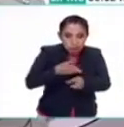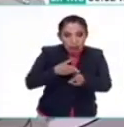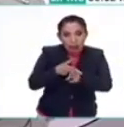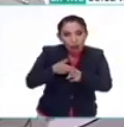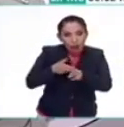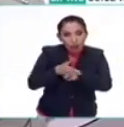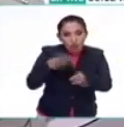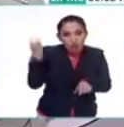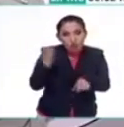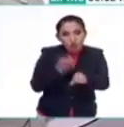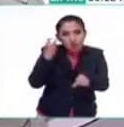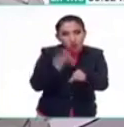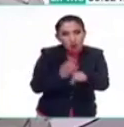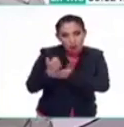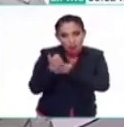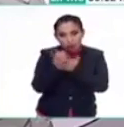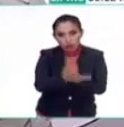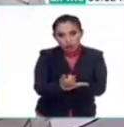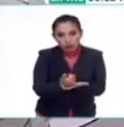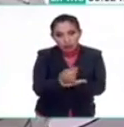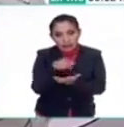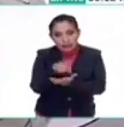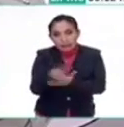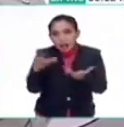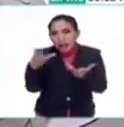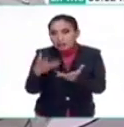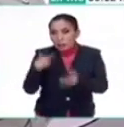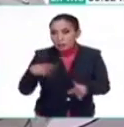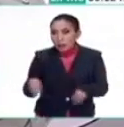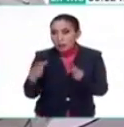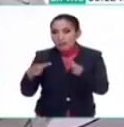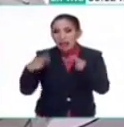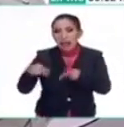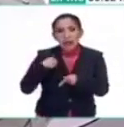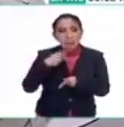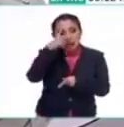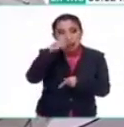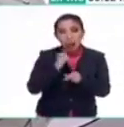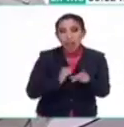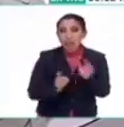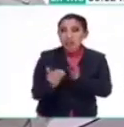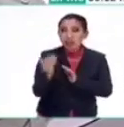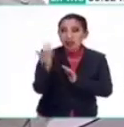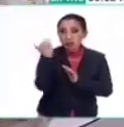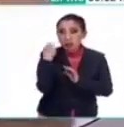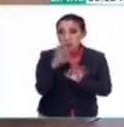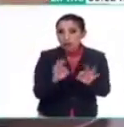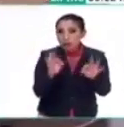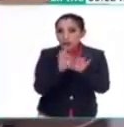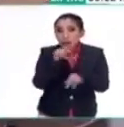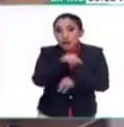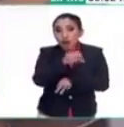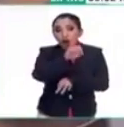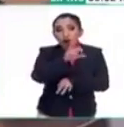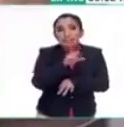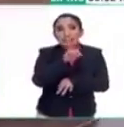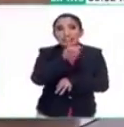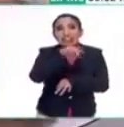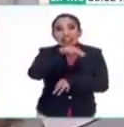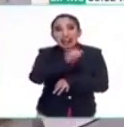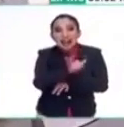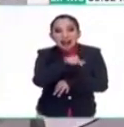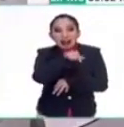instrumento duro como herramienta, y generó un comercio en el México prehispánico fundamental, porque la obsidiana era